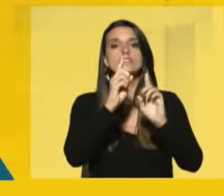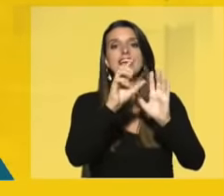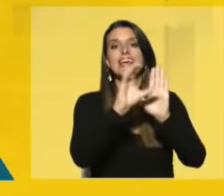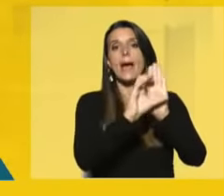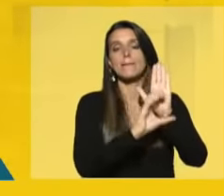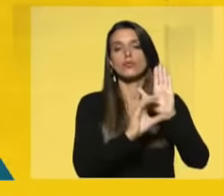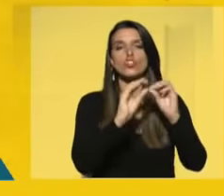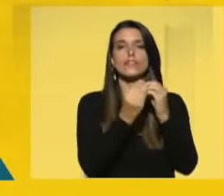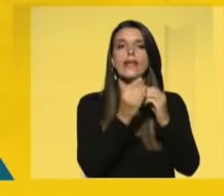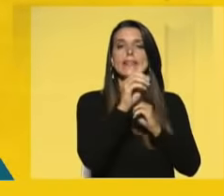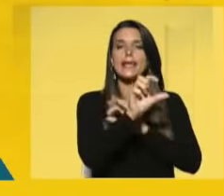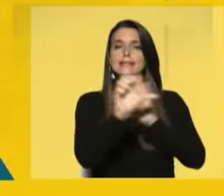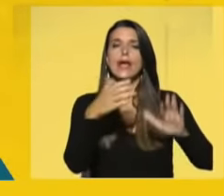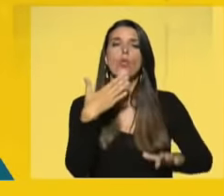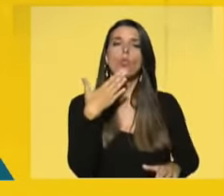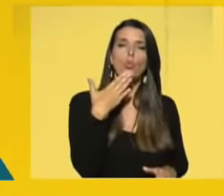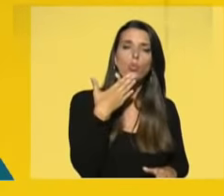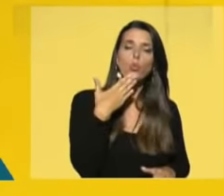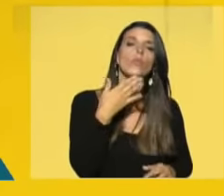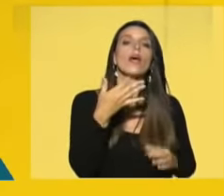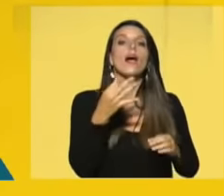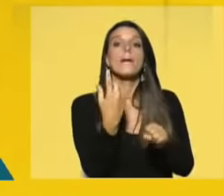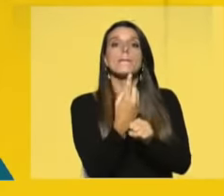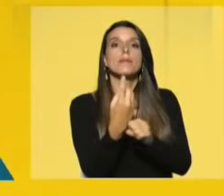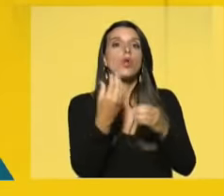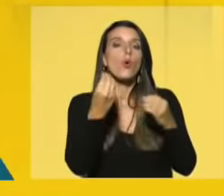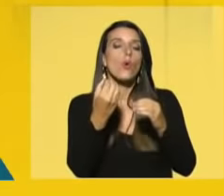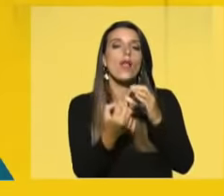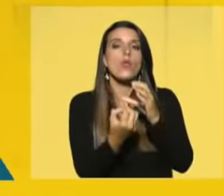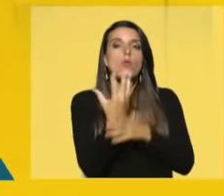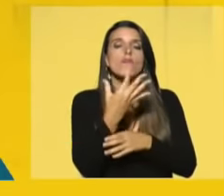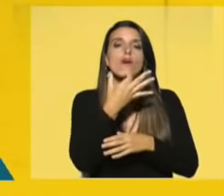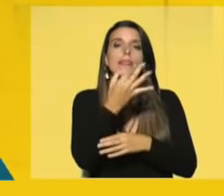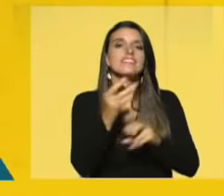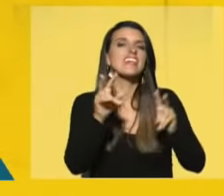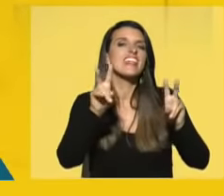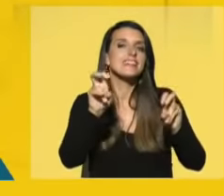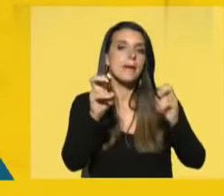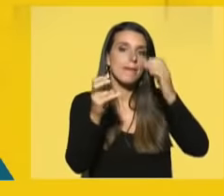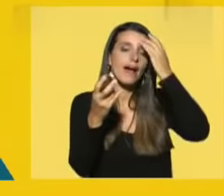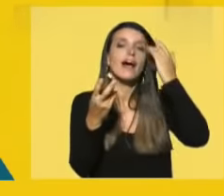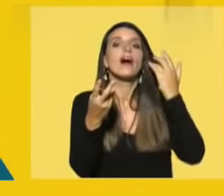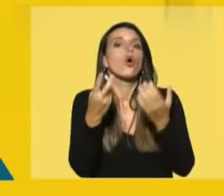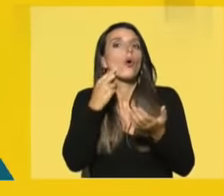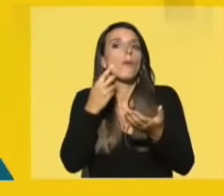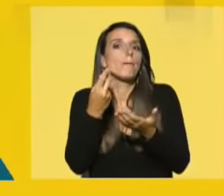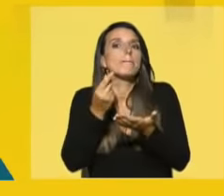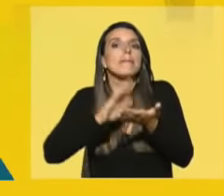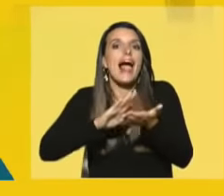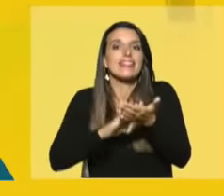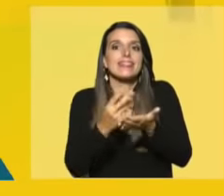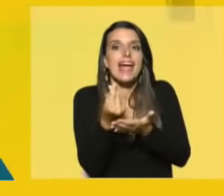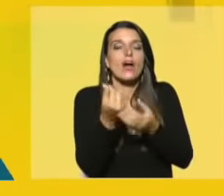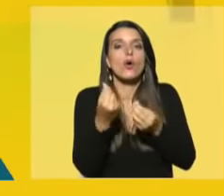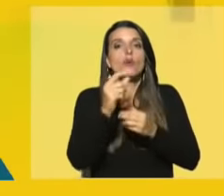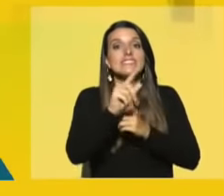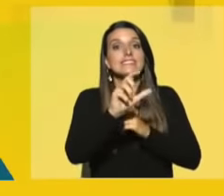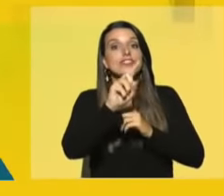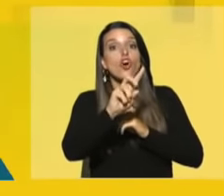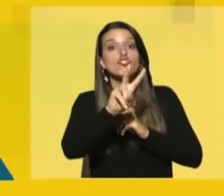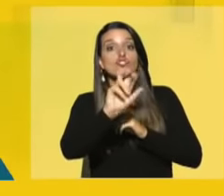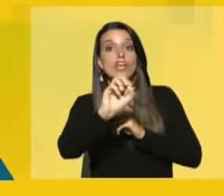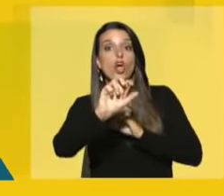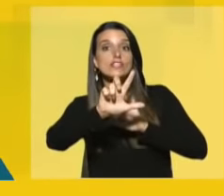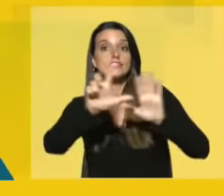cuestionados 16 artículos. El primero es la creación de una regla fiscal, que según el artículo 207, abarcará a la